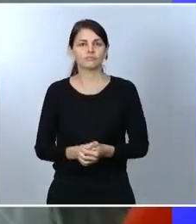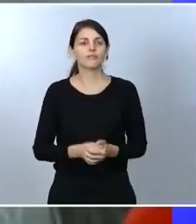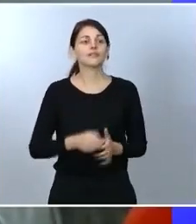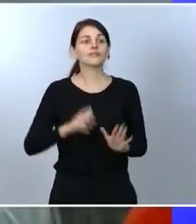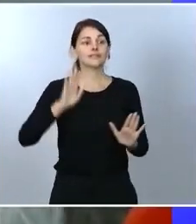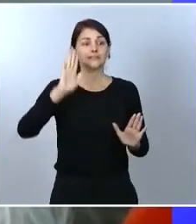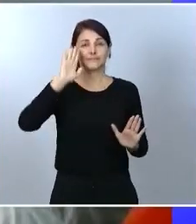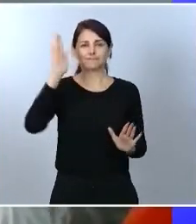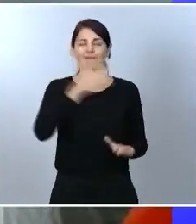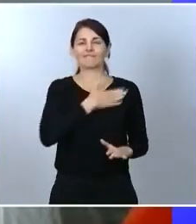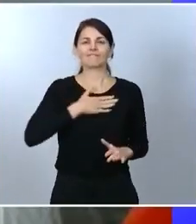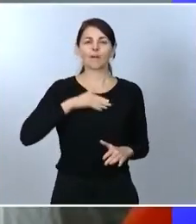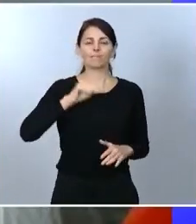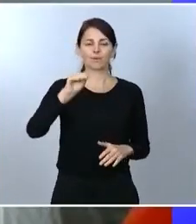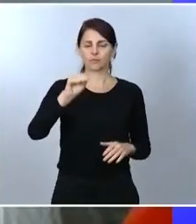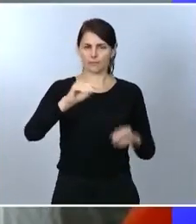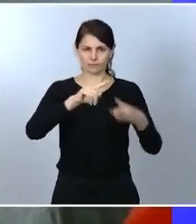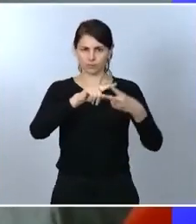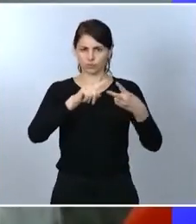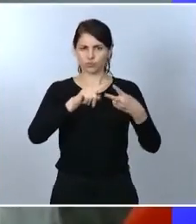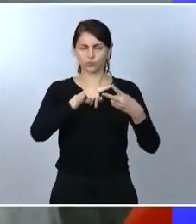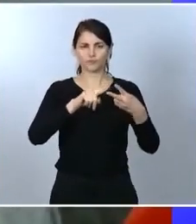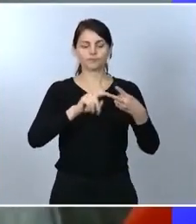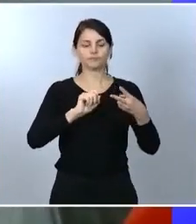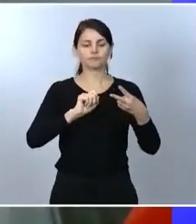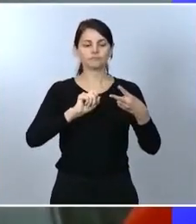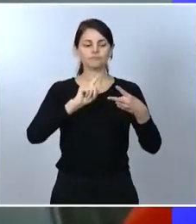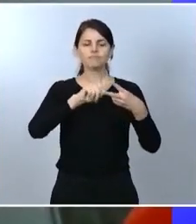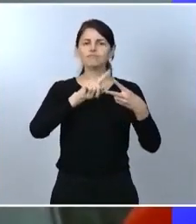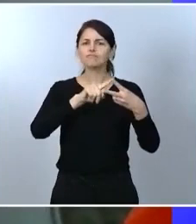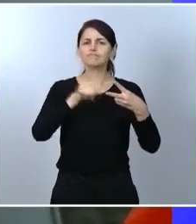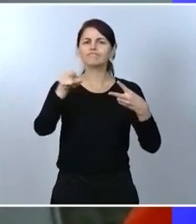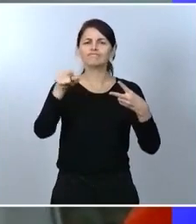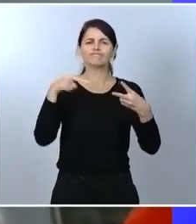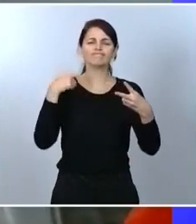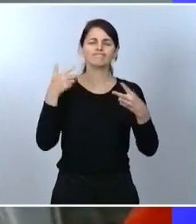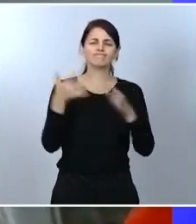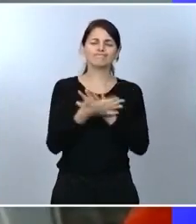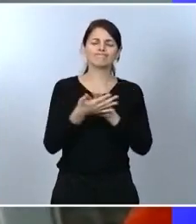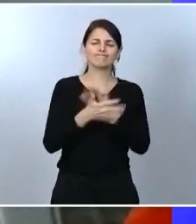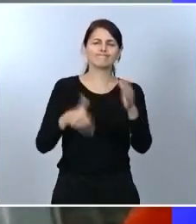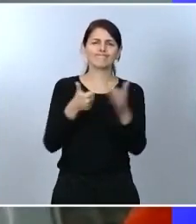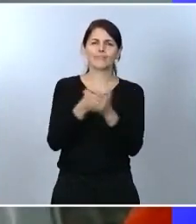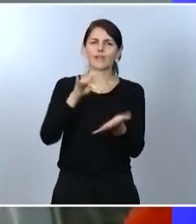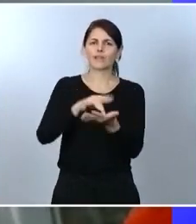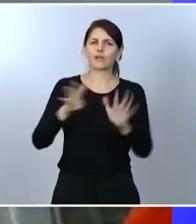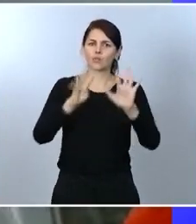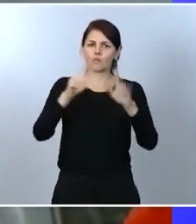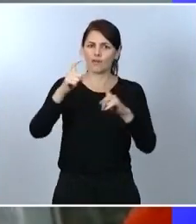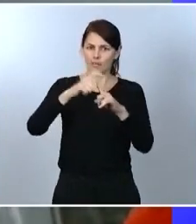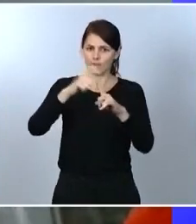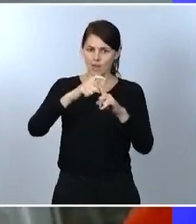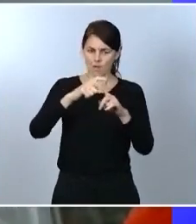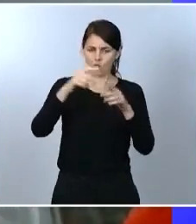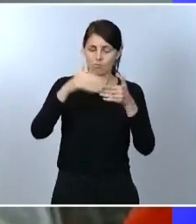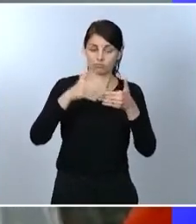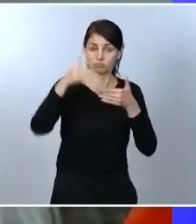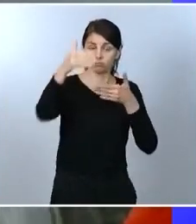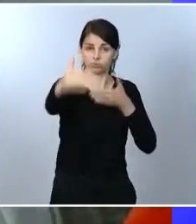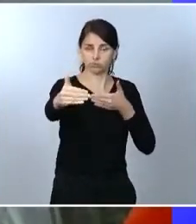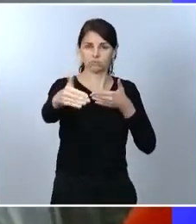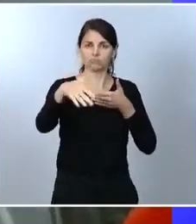preguntarle dos cosas. Por un lado, el horizonte que plantea usted hasta el 9 de mayo incluiría una época muy